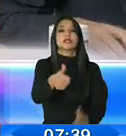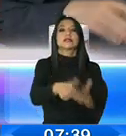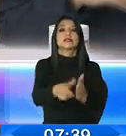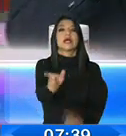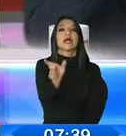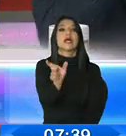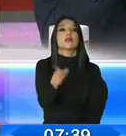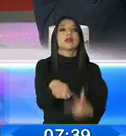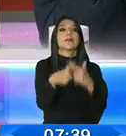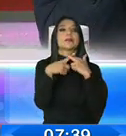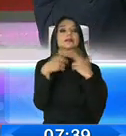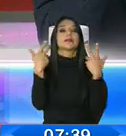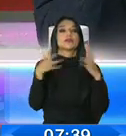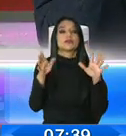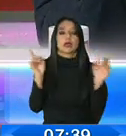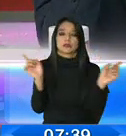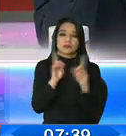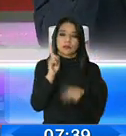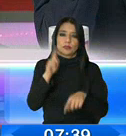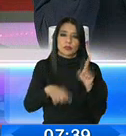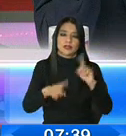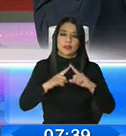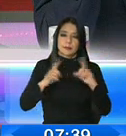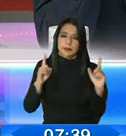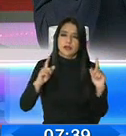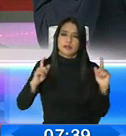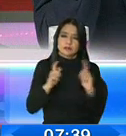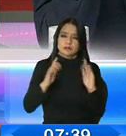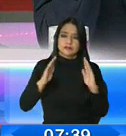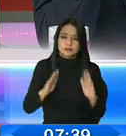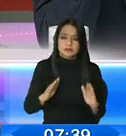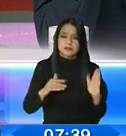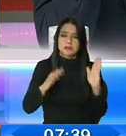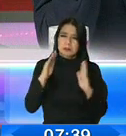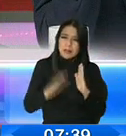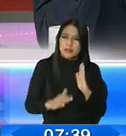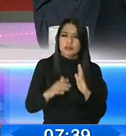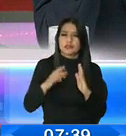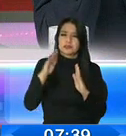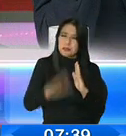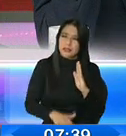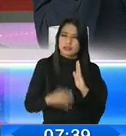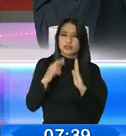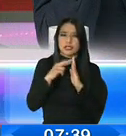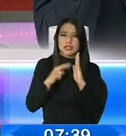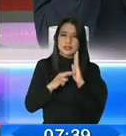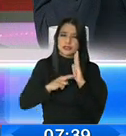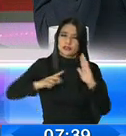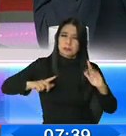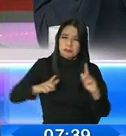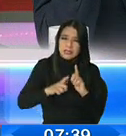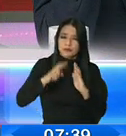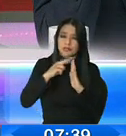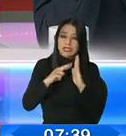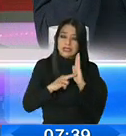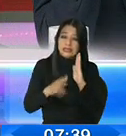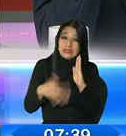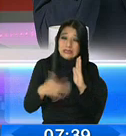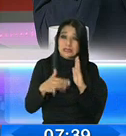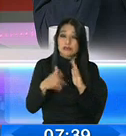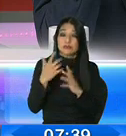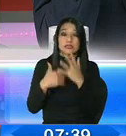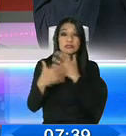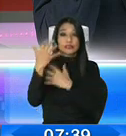y obtendrá un crédito, pero trataremos de atender, obviamente, revisar un mínimo necesario de su